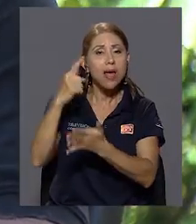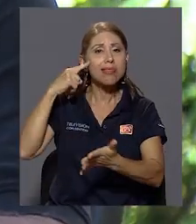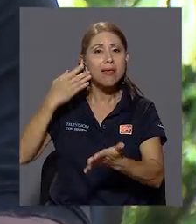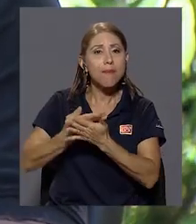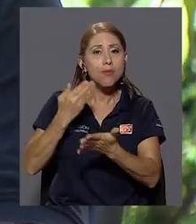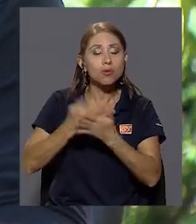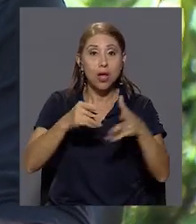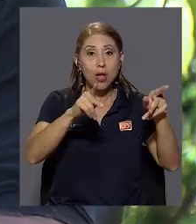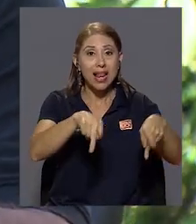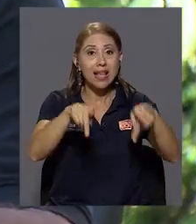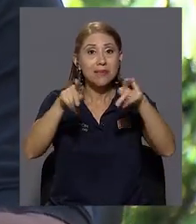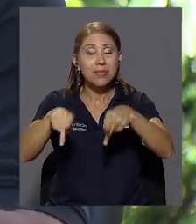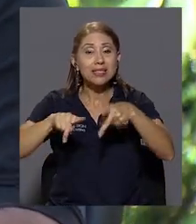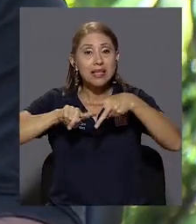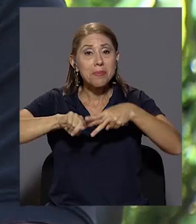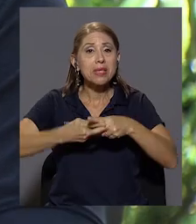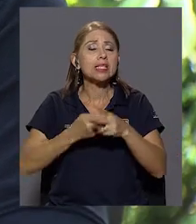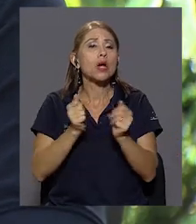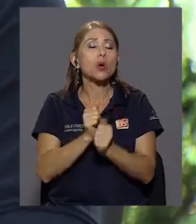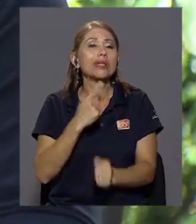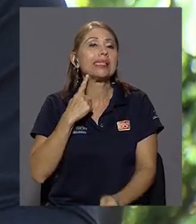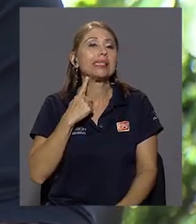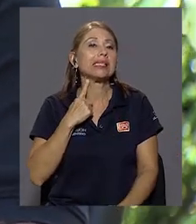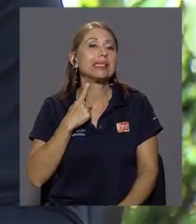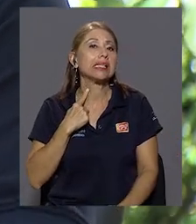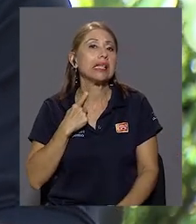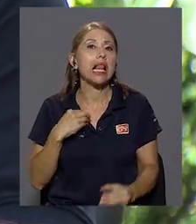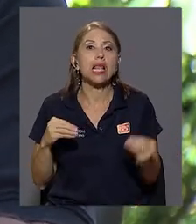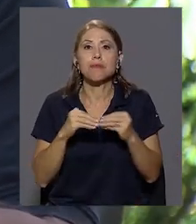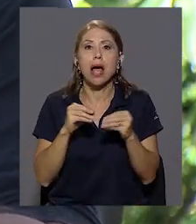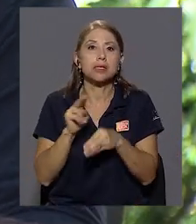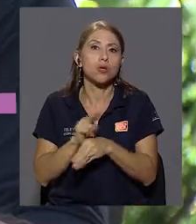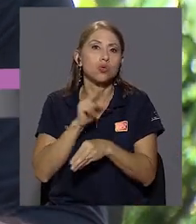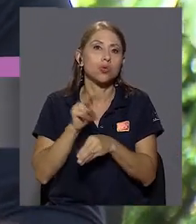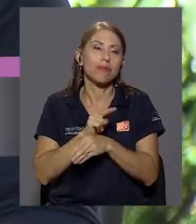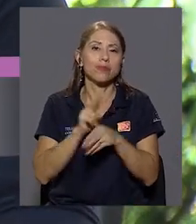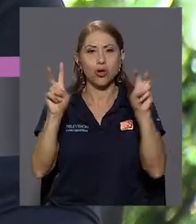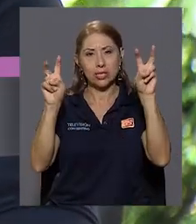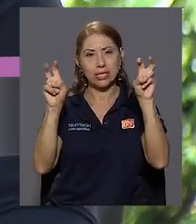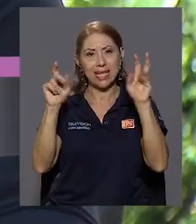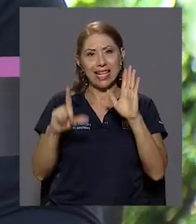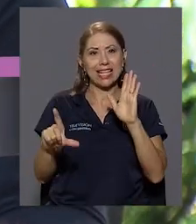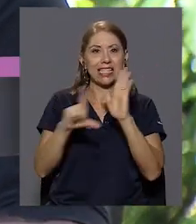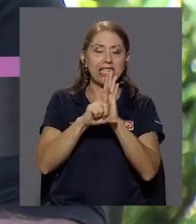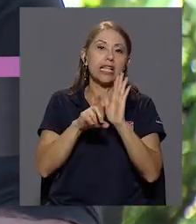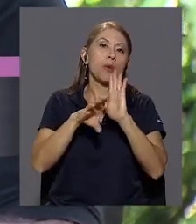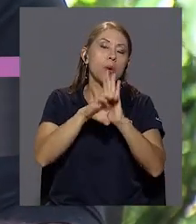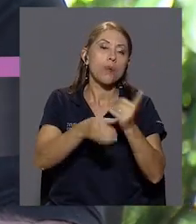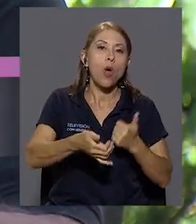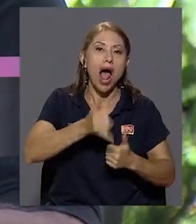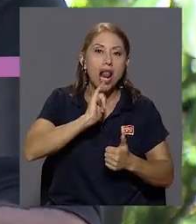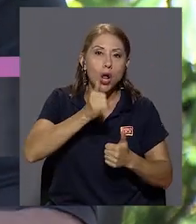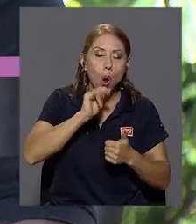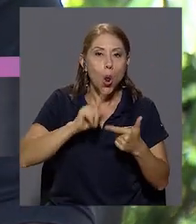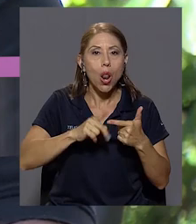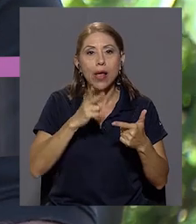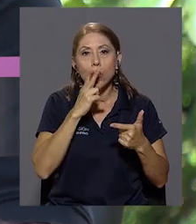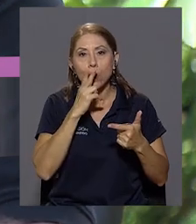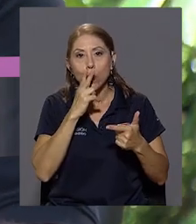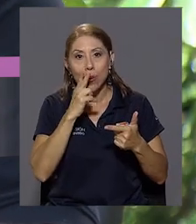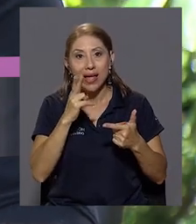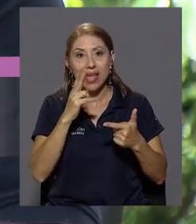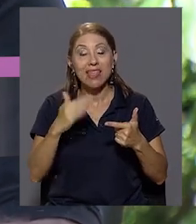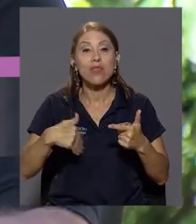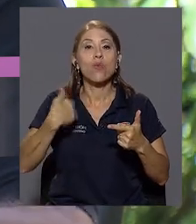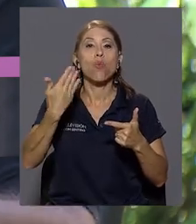¿Qué es esto? Las más comunes o incluso que llamamos lícitas, ¿verdad? Alcohol, tabaco,